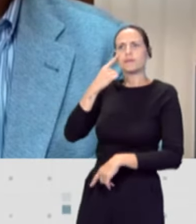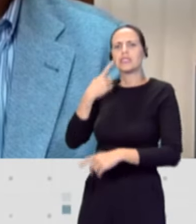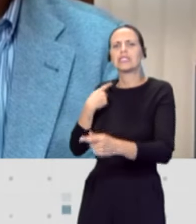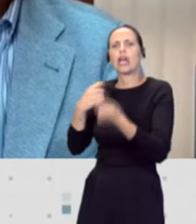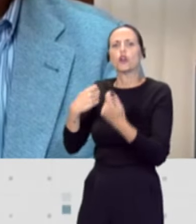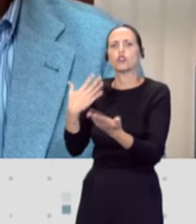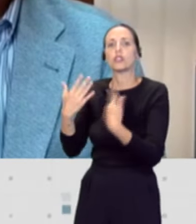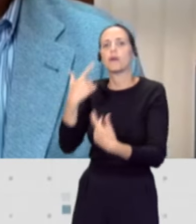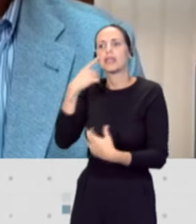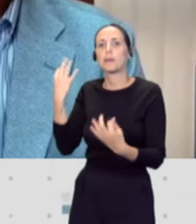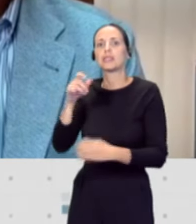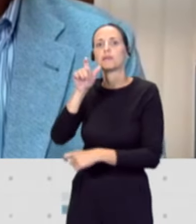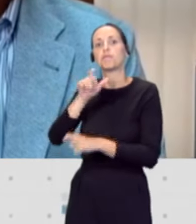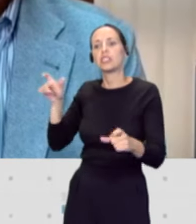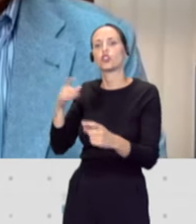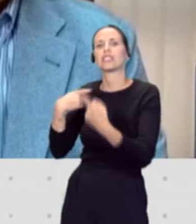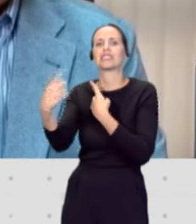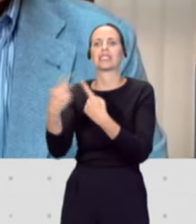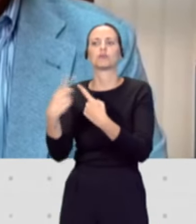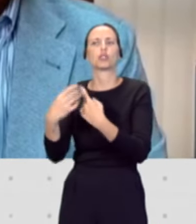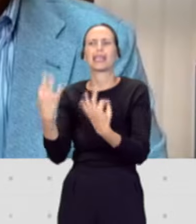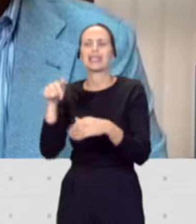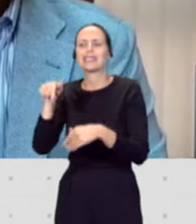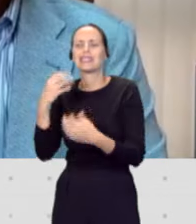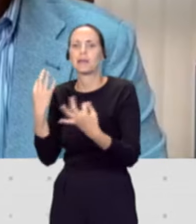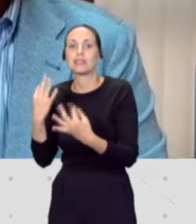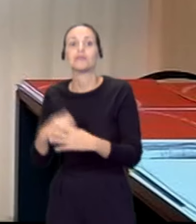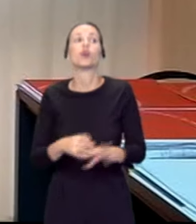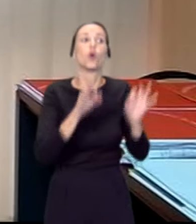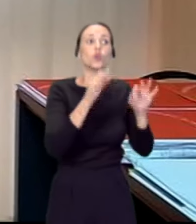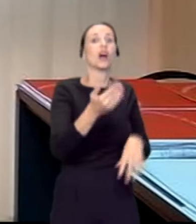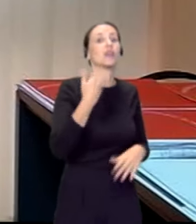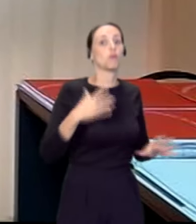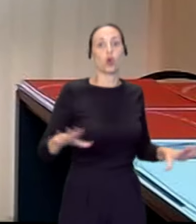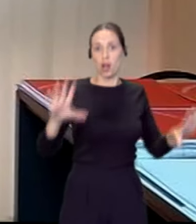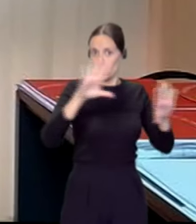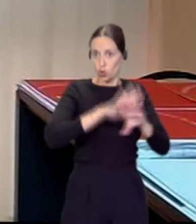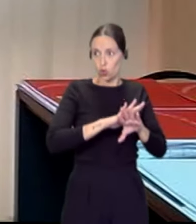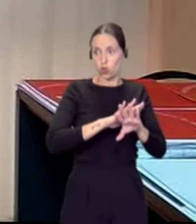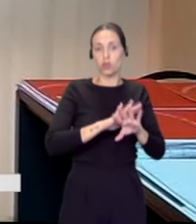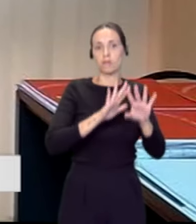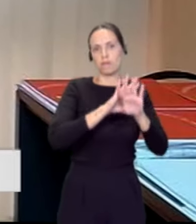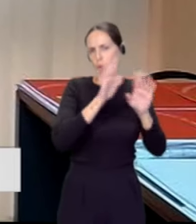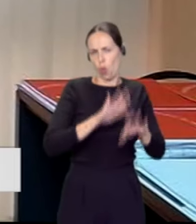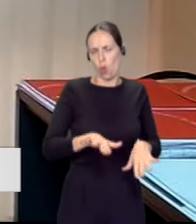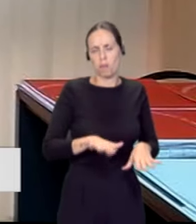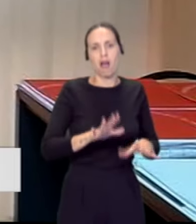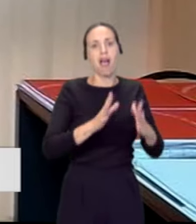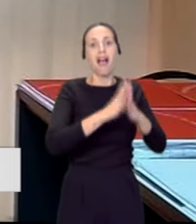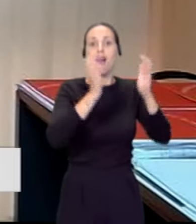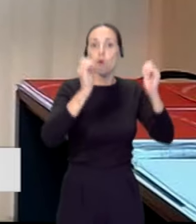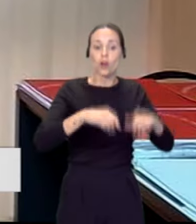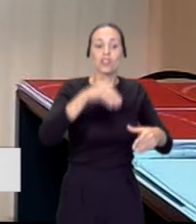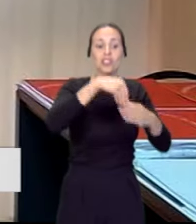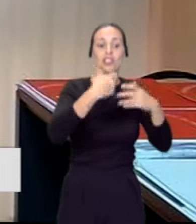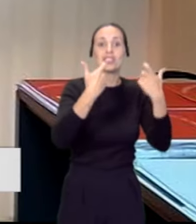ocurre con el transporte de viajeros. Sí, exactamente. Ayer a última hora de la noche se llevó a un acuerdo en el sector